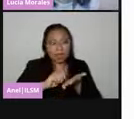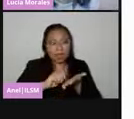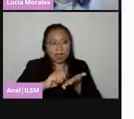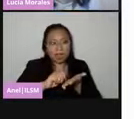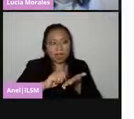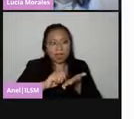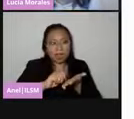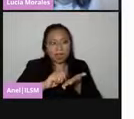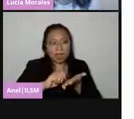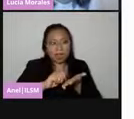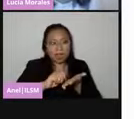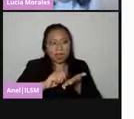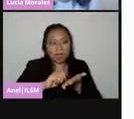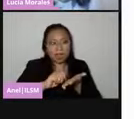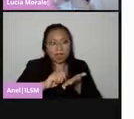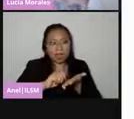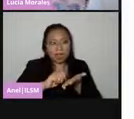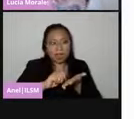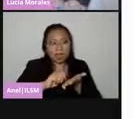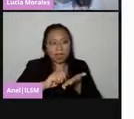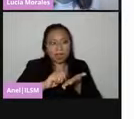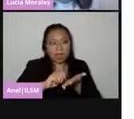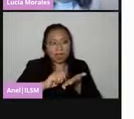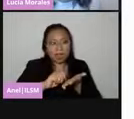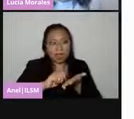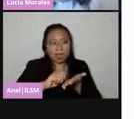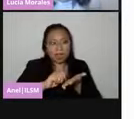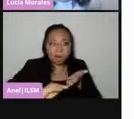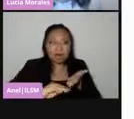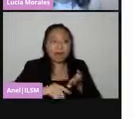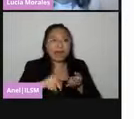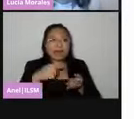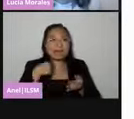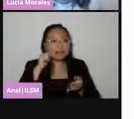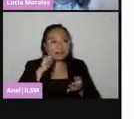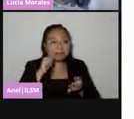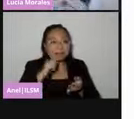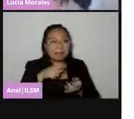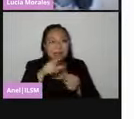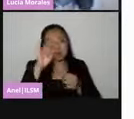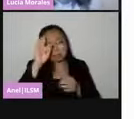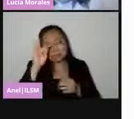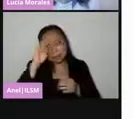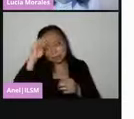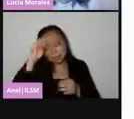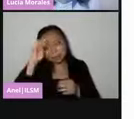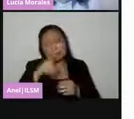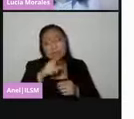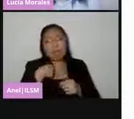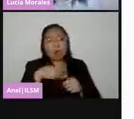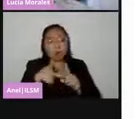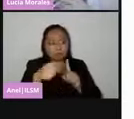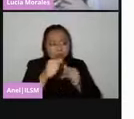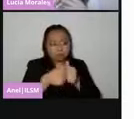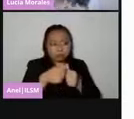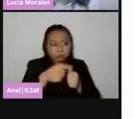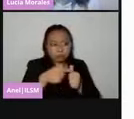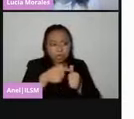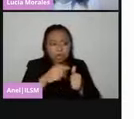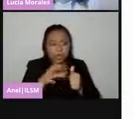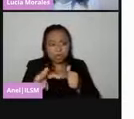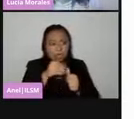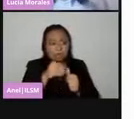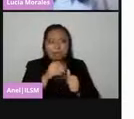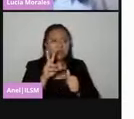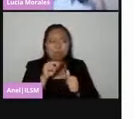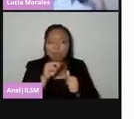hay manera de que a través del líquido indeleble nos podamos contagiar porque este líquido indeleble destruye la